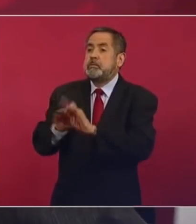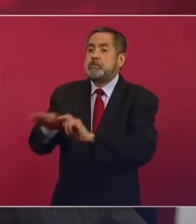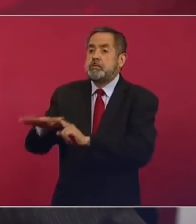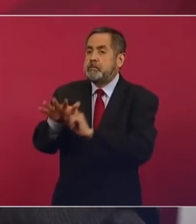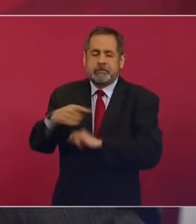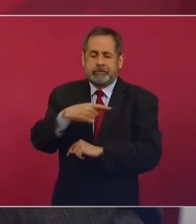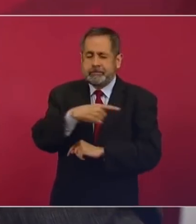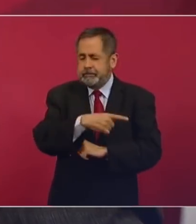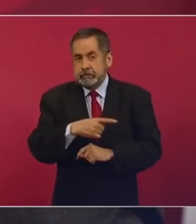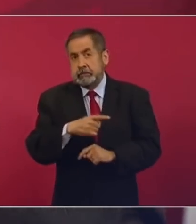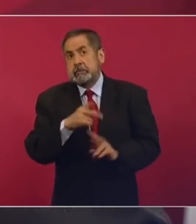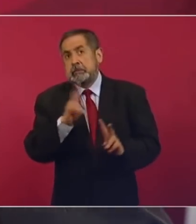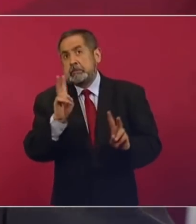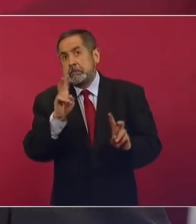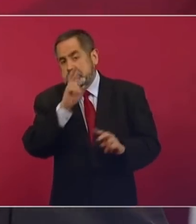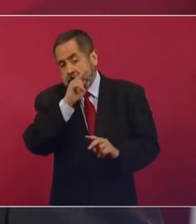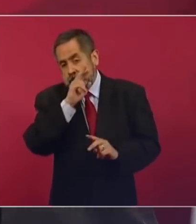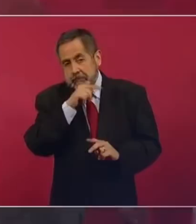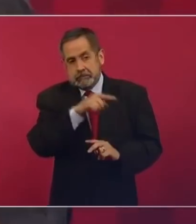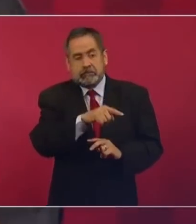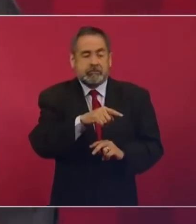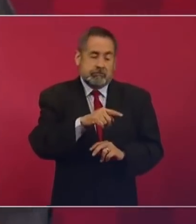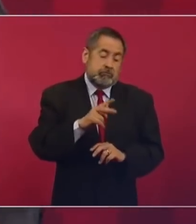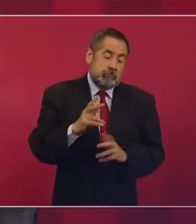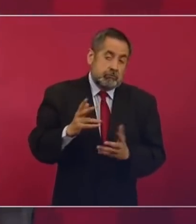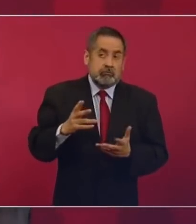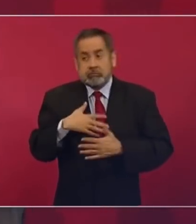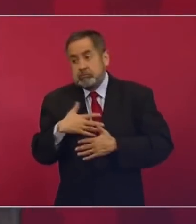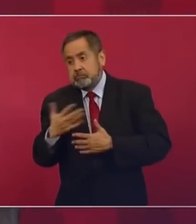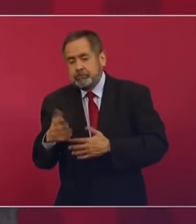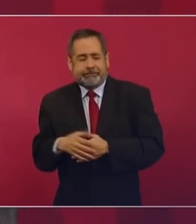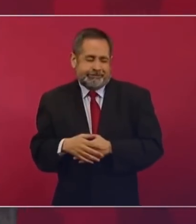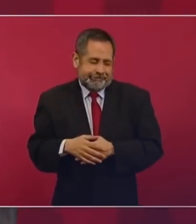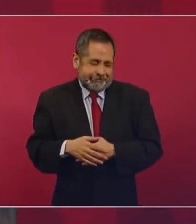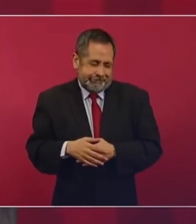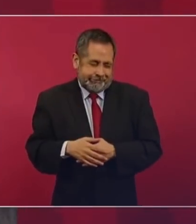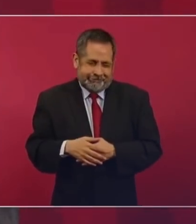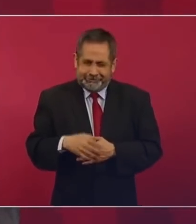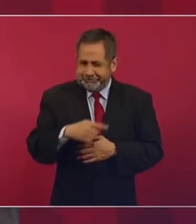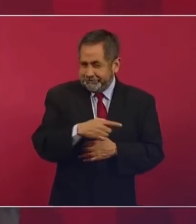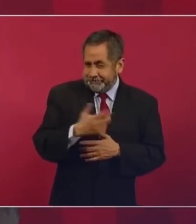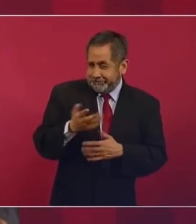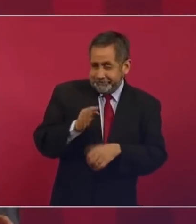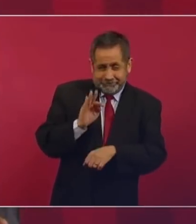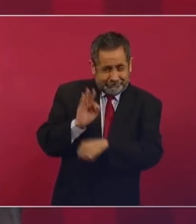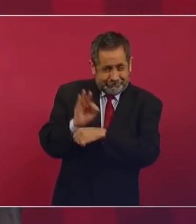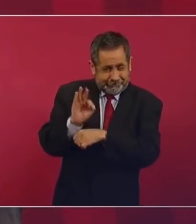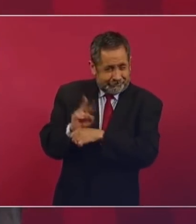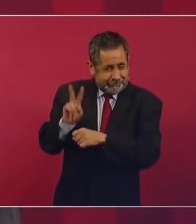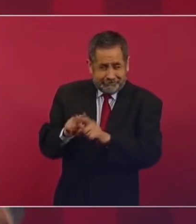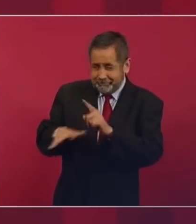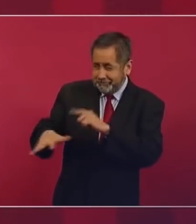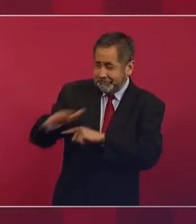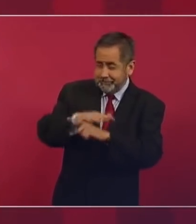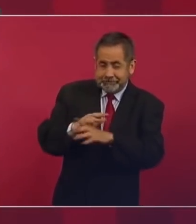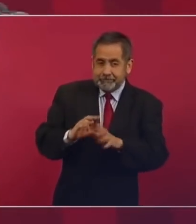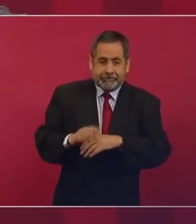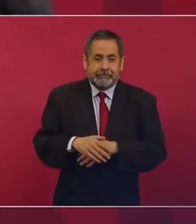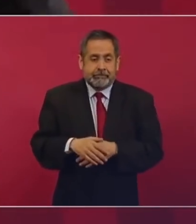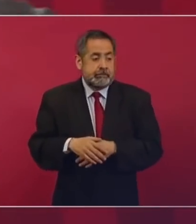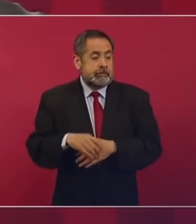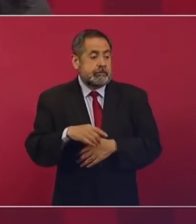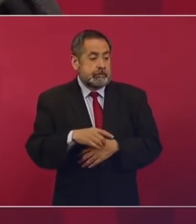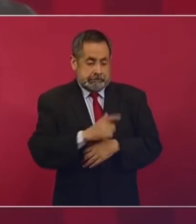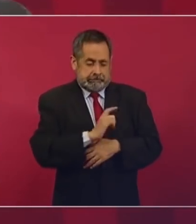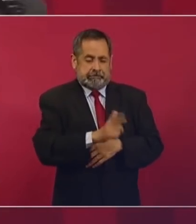por la defensa del medio ambiente, y empiezan una